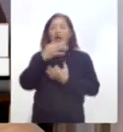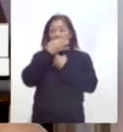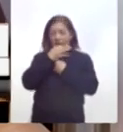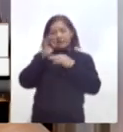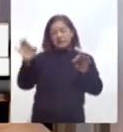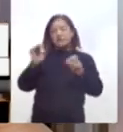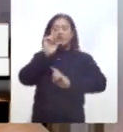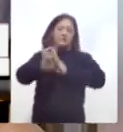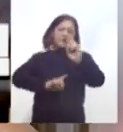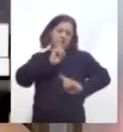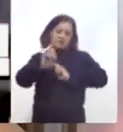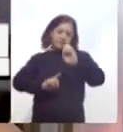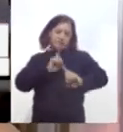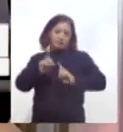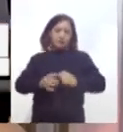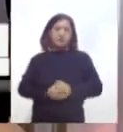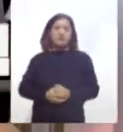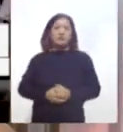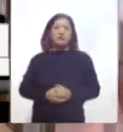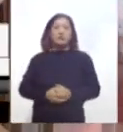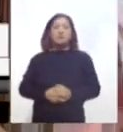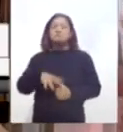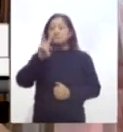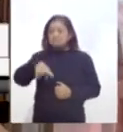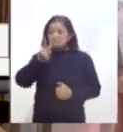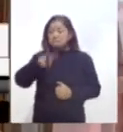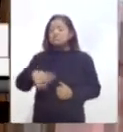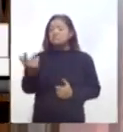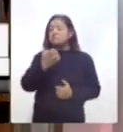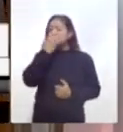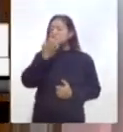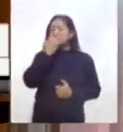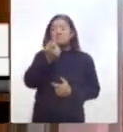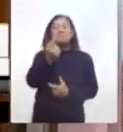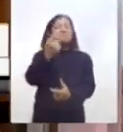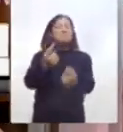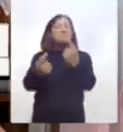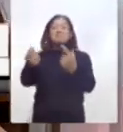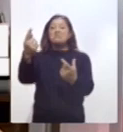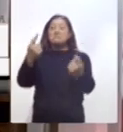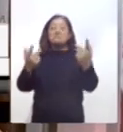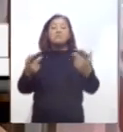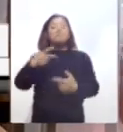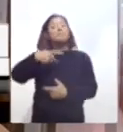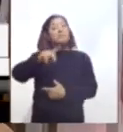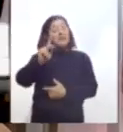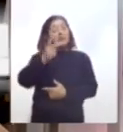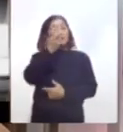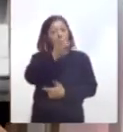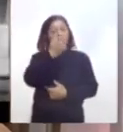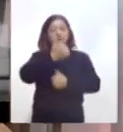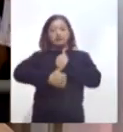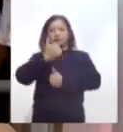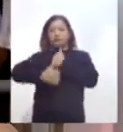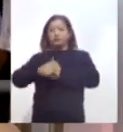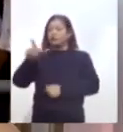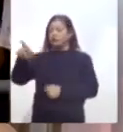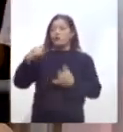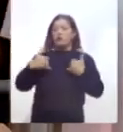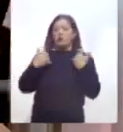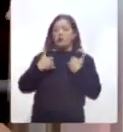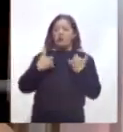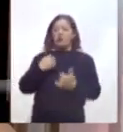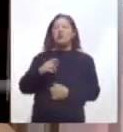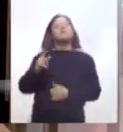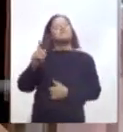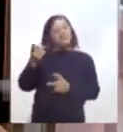deporte, somos la verdad pocas escuelas en el estado, pero gracias a estos torneos los jóvenes empiezan